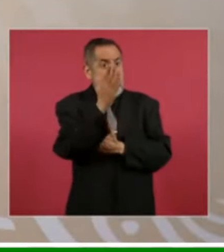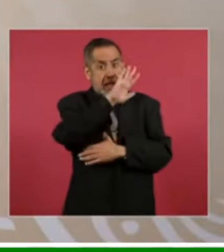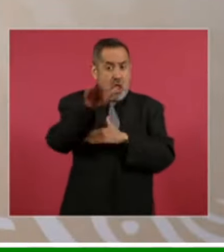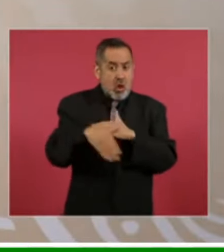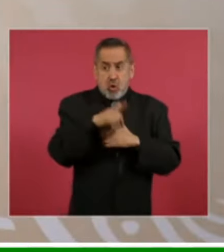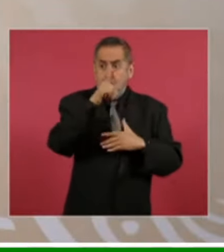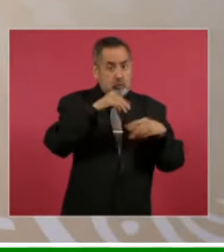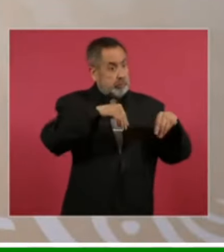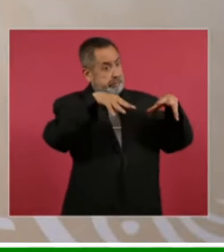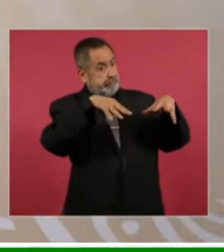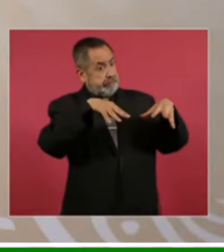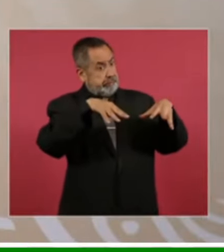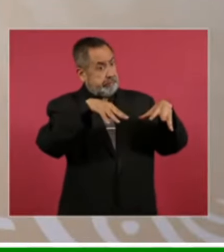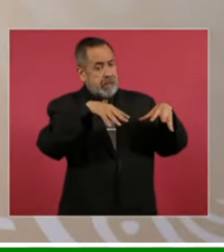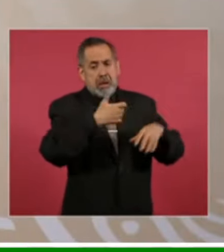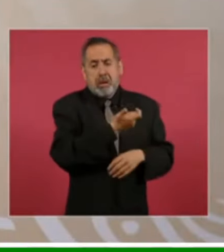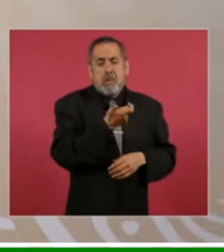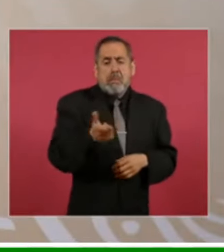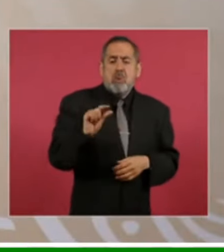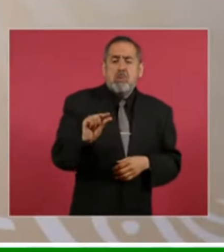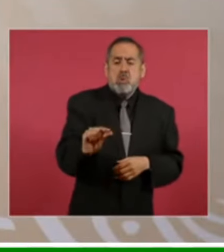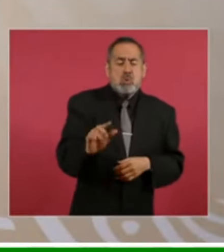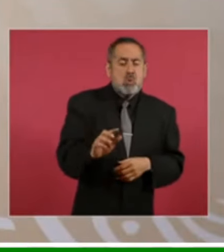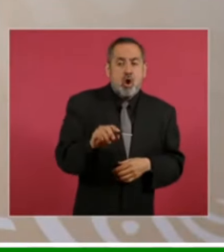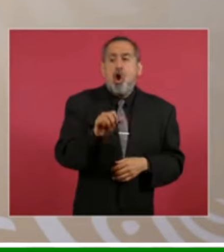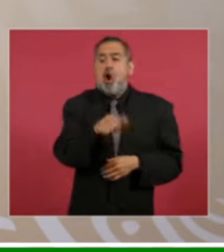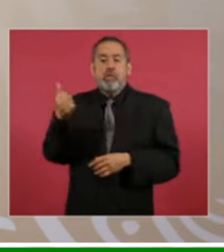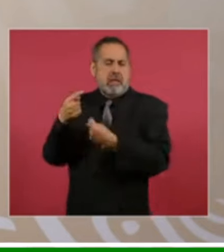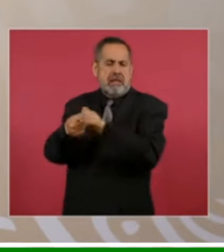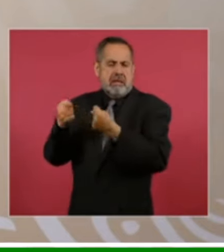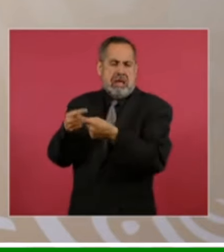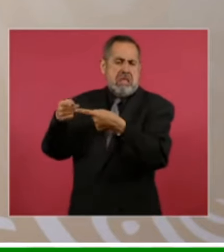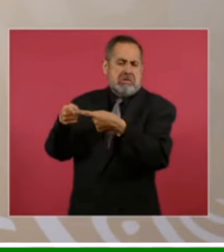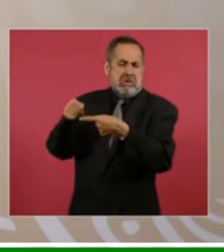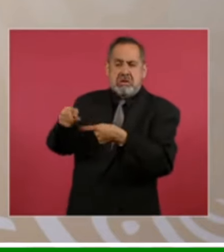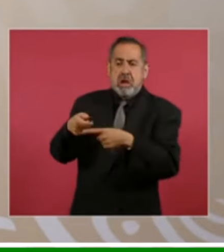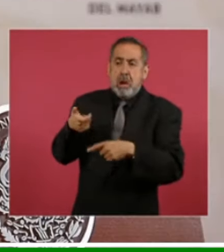porque pagan menos que lo que paga un hogar